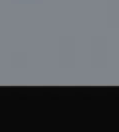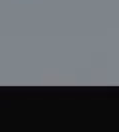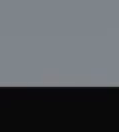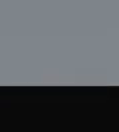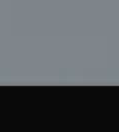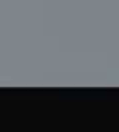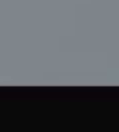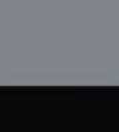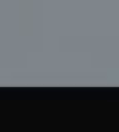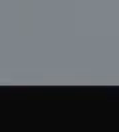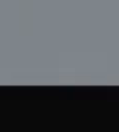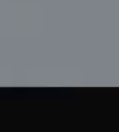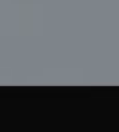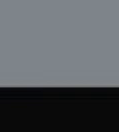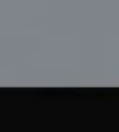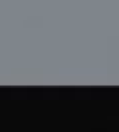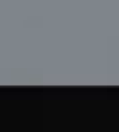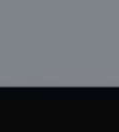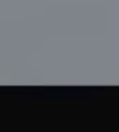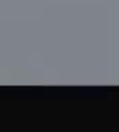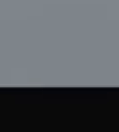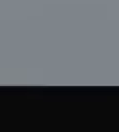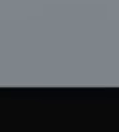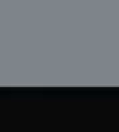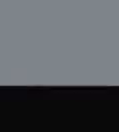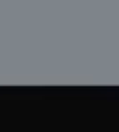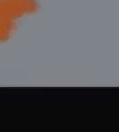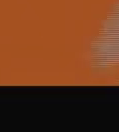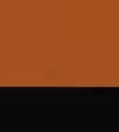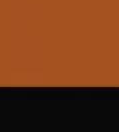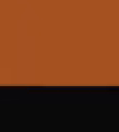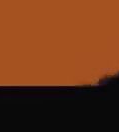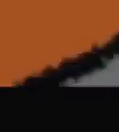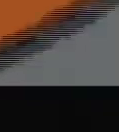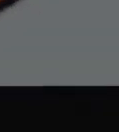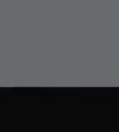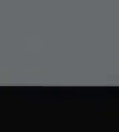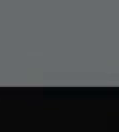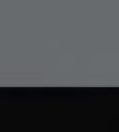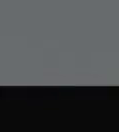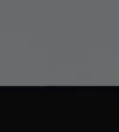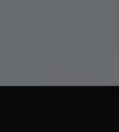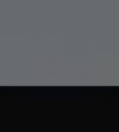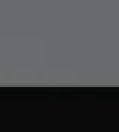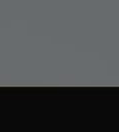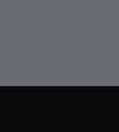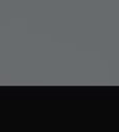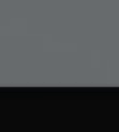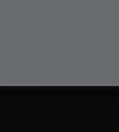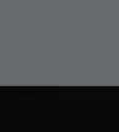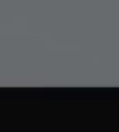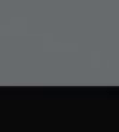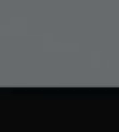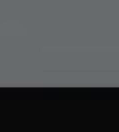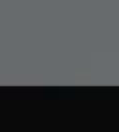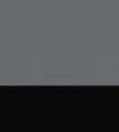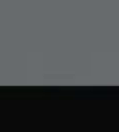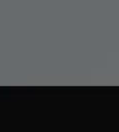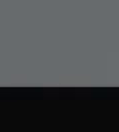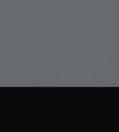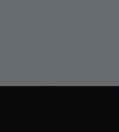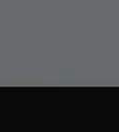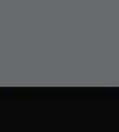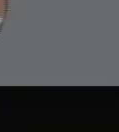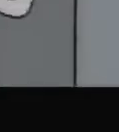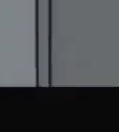COVID-19 es uno de los retos más grandes que estamos enfrentando como humanidad. Un simple contacto lo